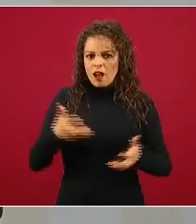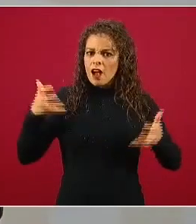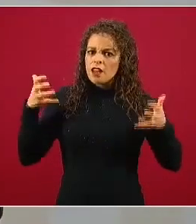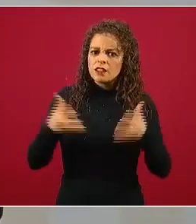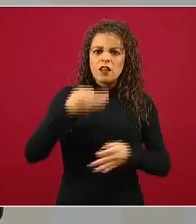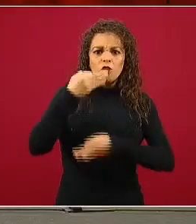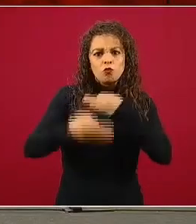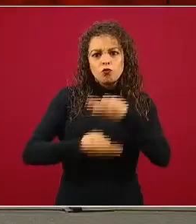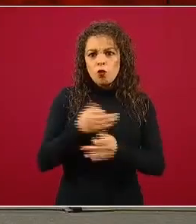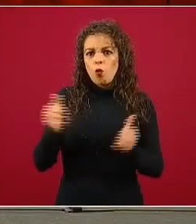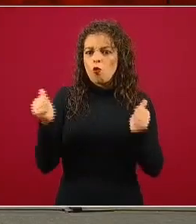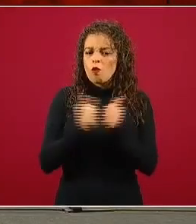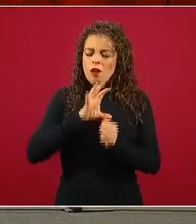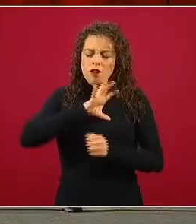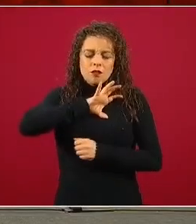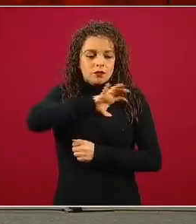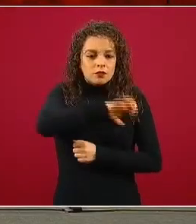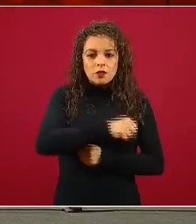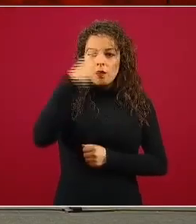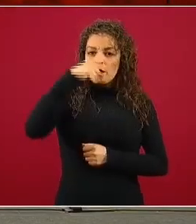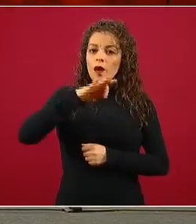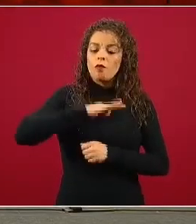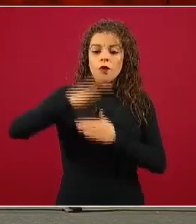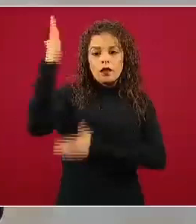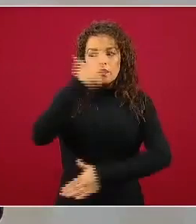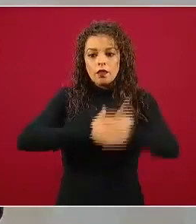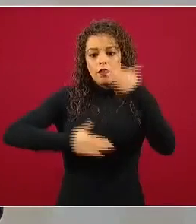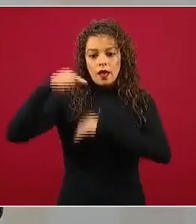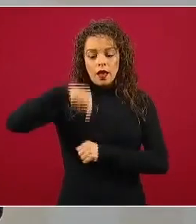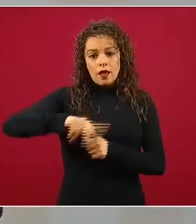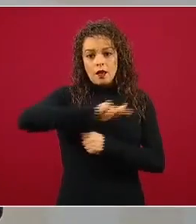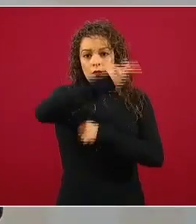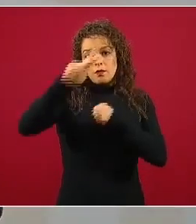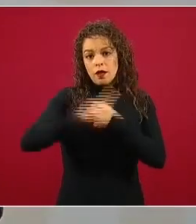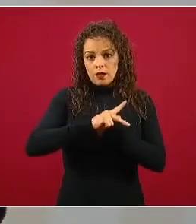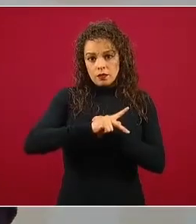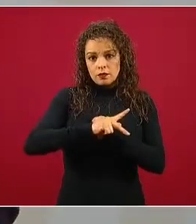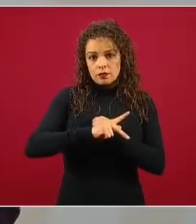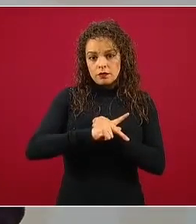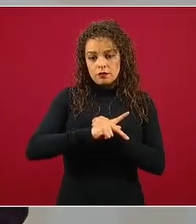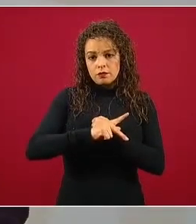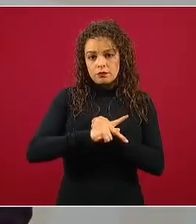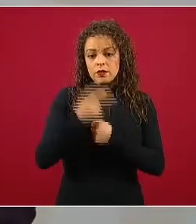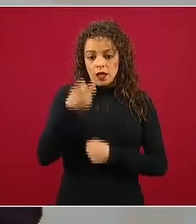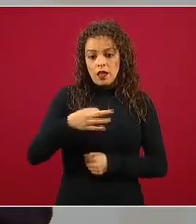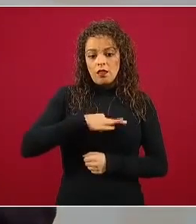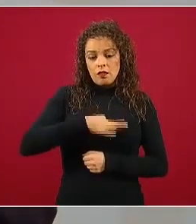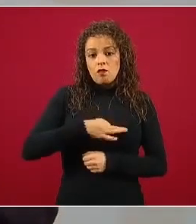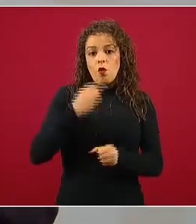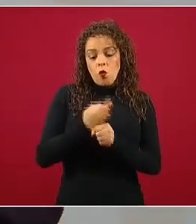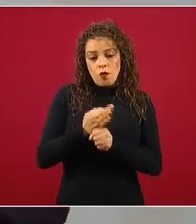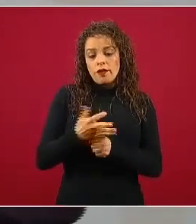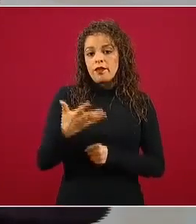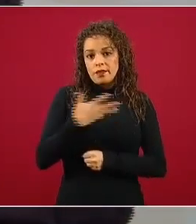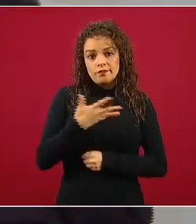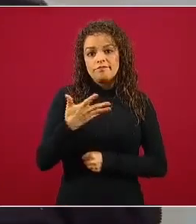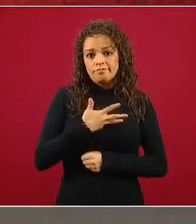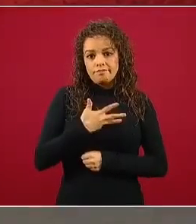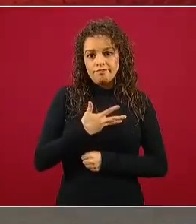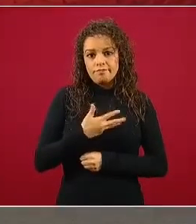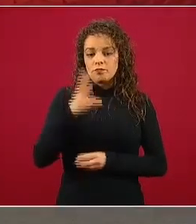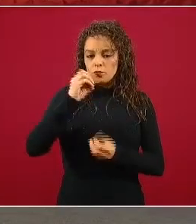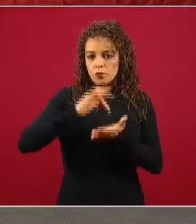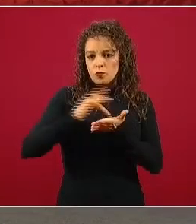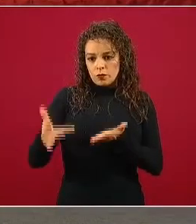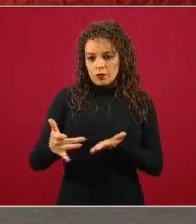para poder sacar al país de esta y de todas las pendientes que tenemos frente a nosotros. Agradezco mucho la palabra y los dejo con